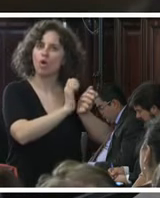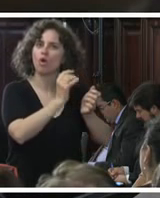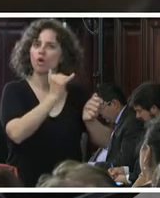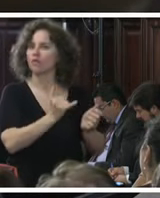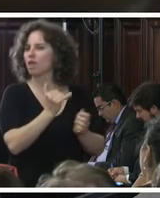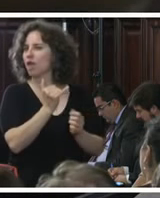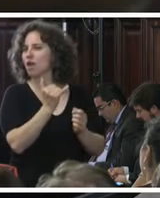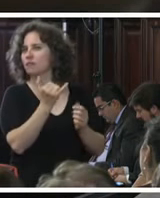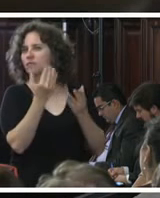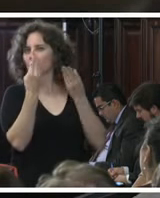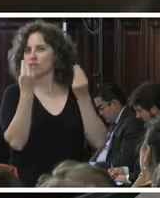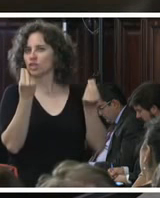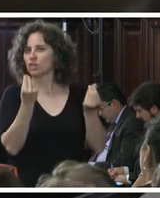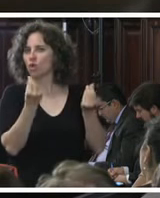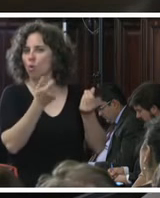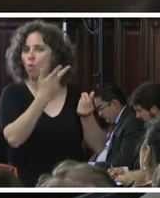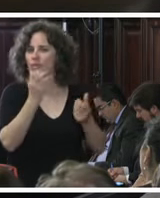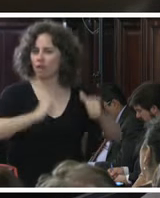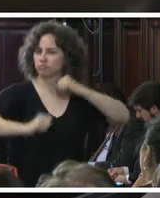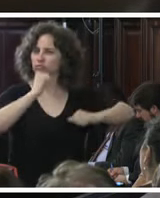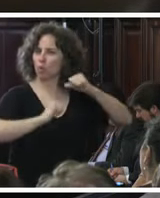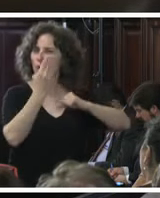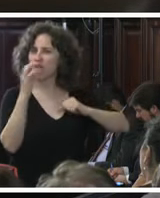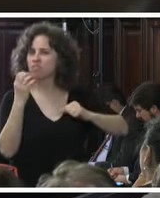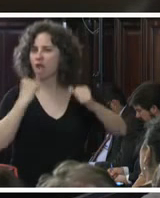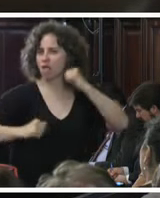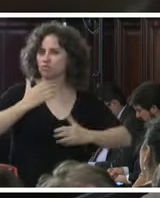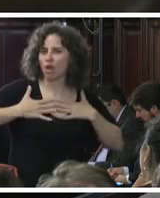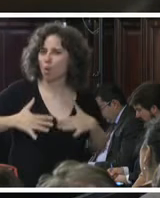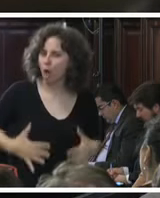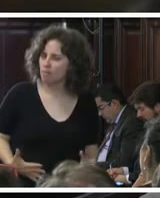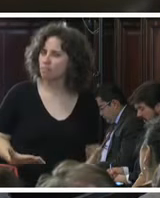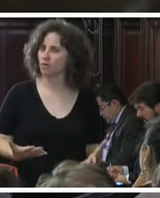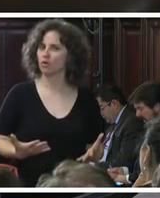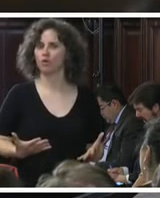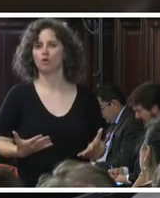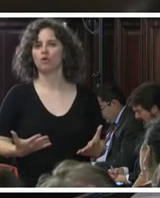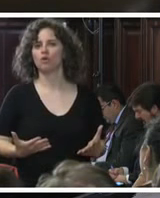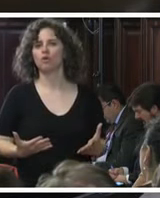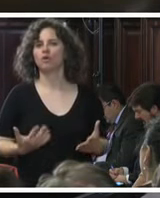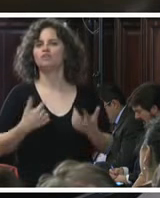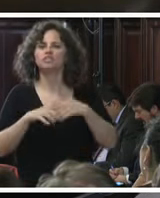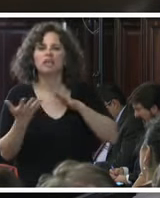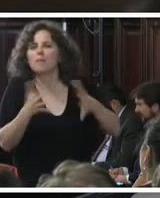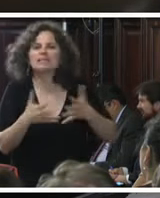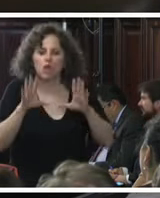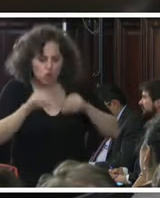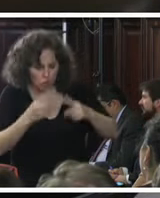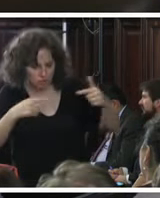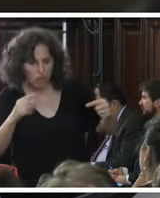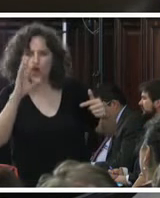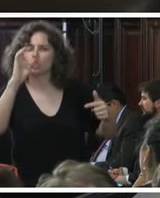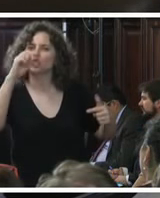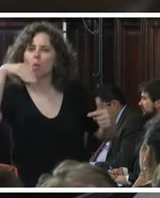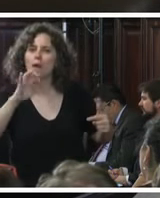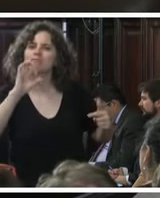me olvidó cuántas lesiones 40 lesiones corporales entonces ¿qué ha pasado con Tomás Cerón con